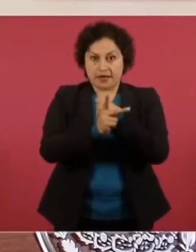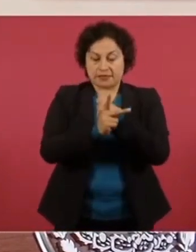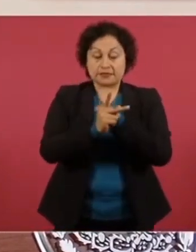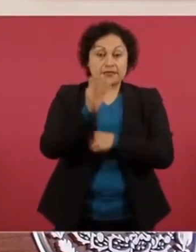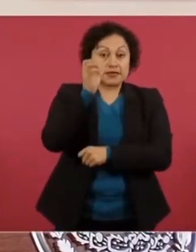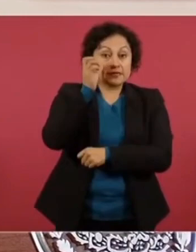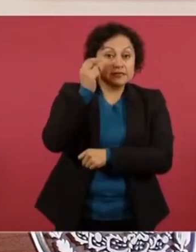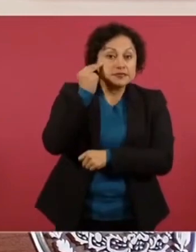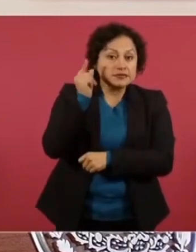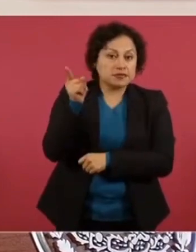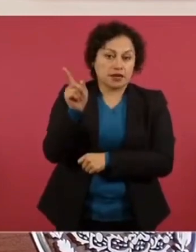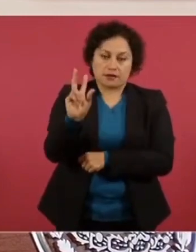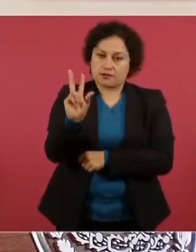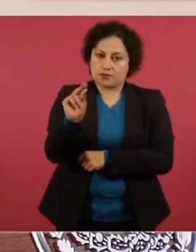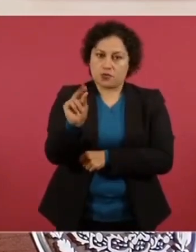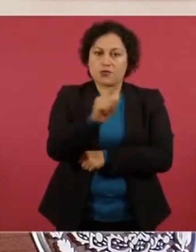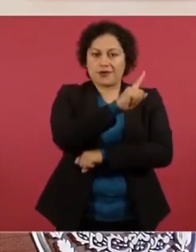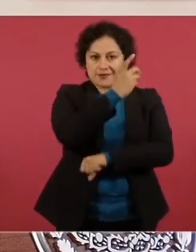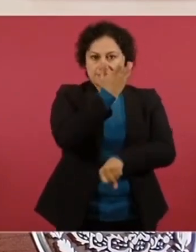sino de Estados Unidos,